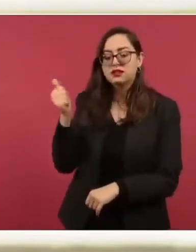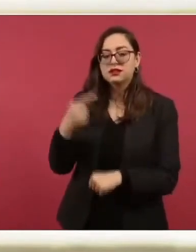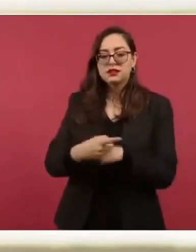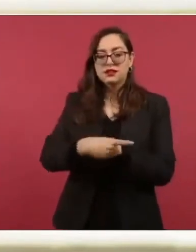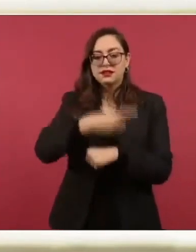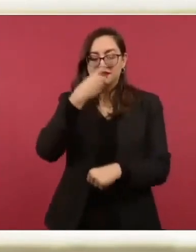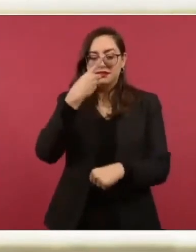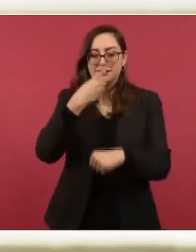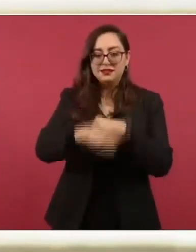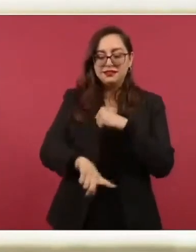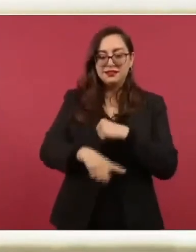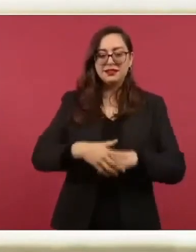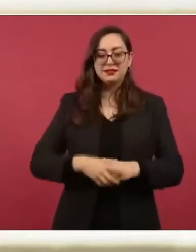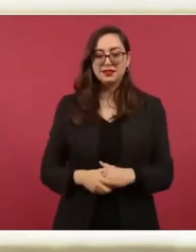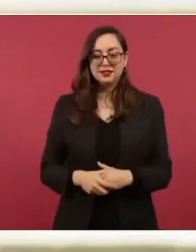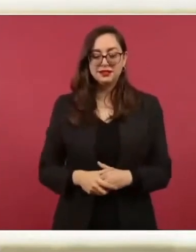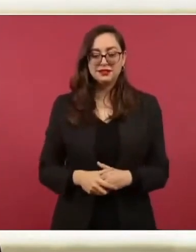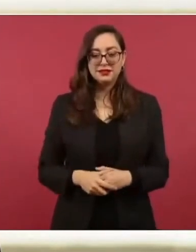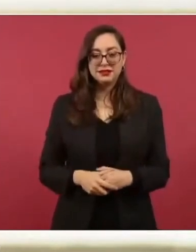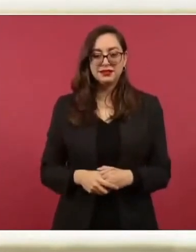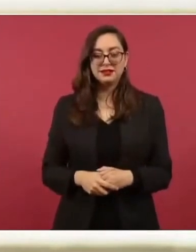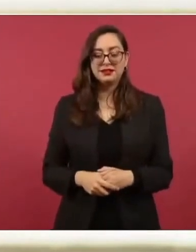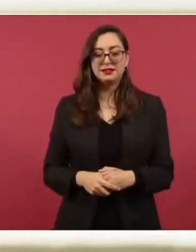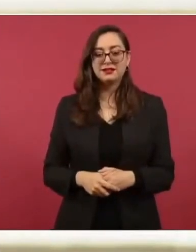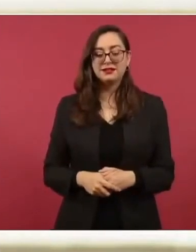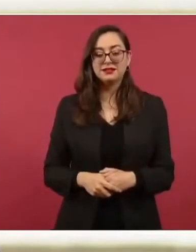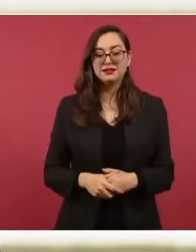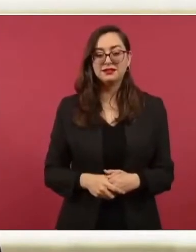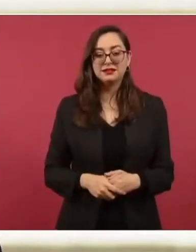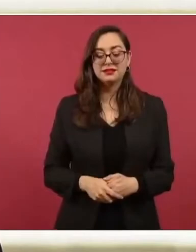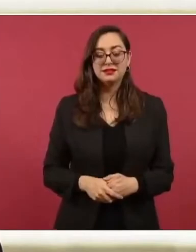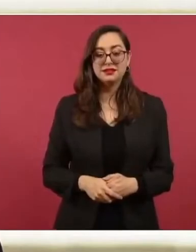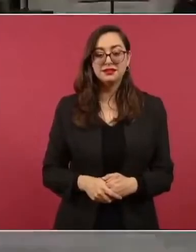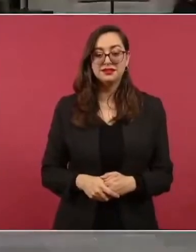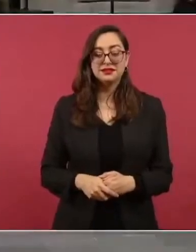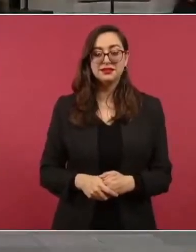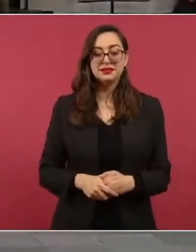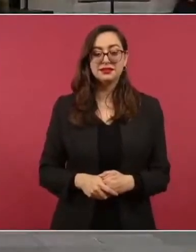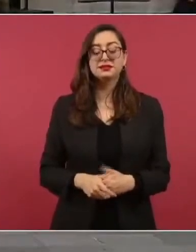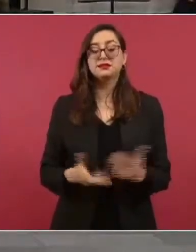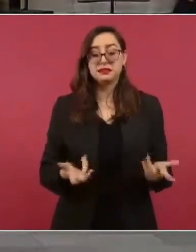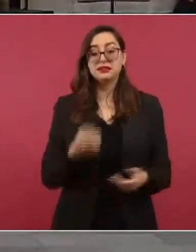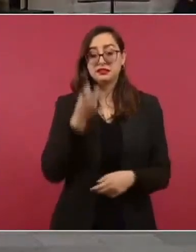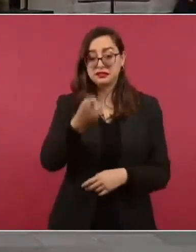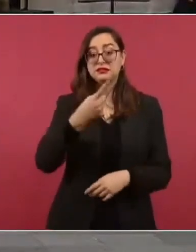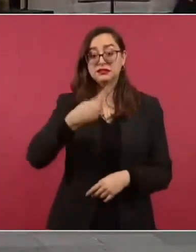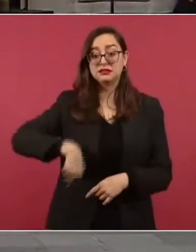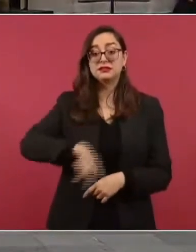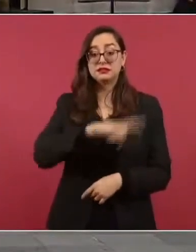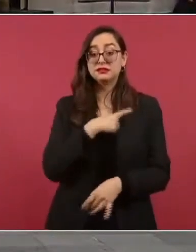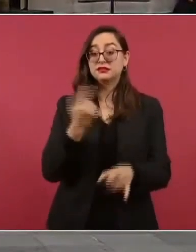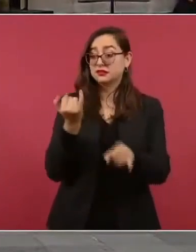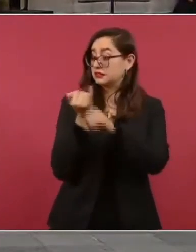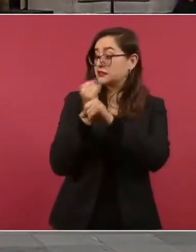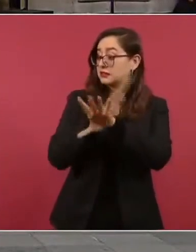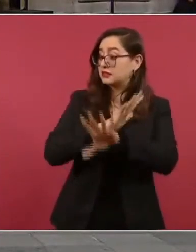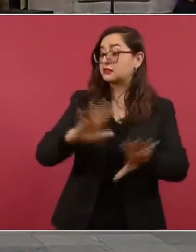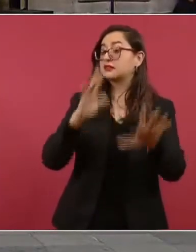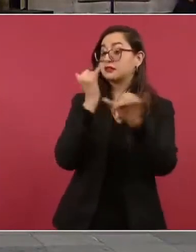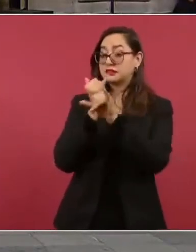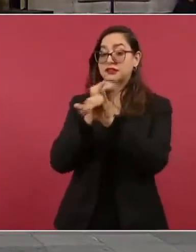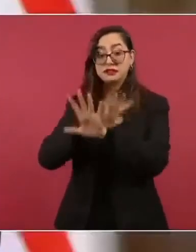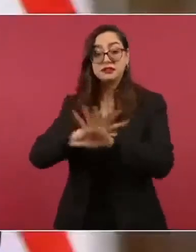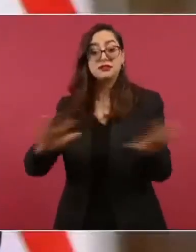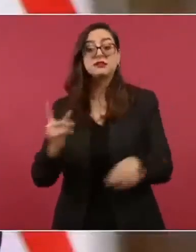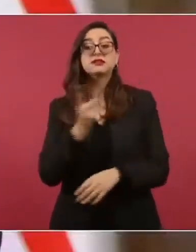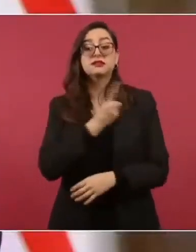los llamados vapeadores. Tenemos que informar. Y para esto, pues no